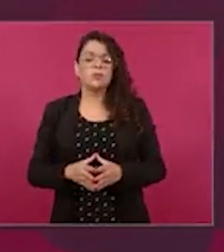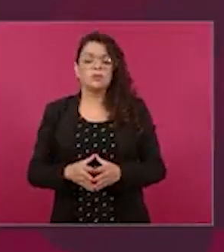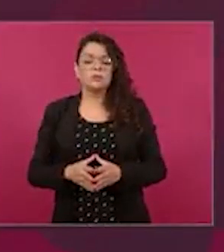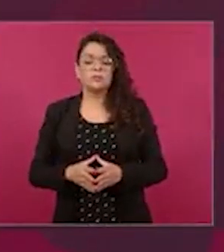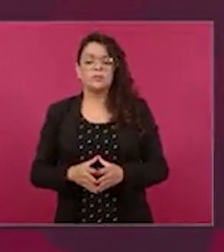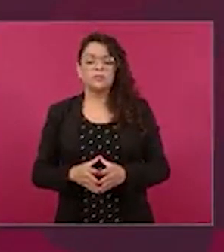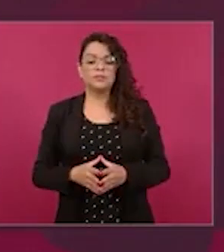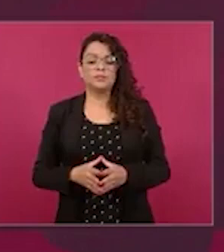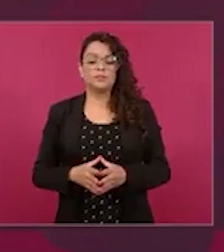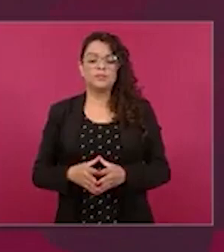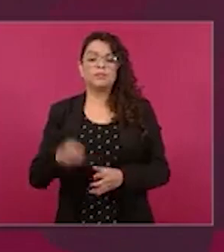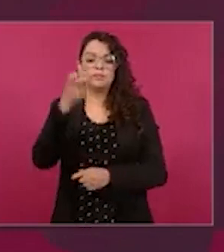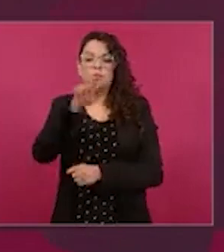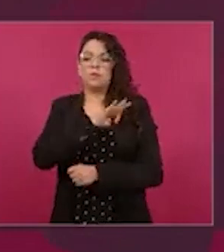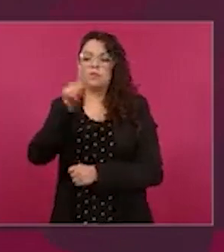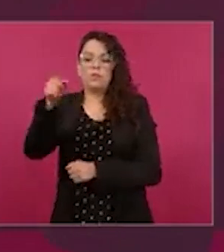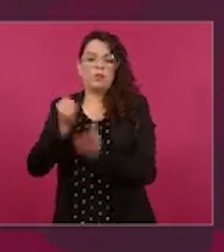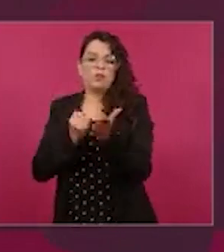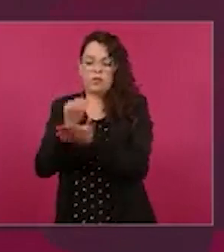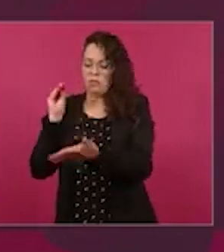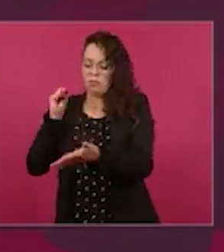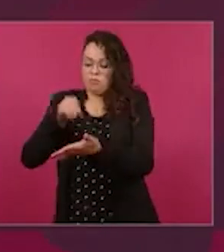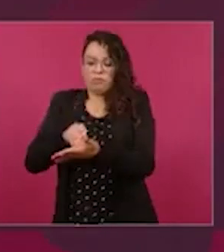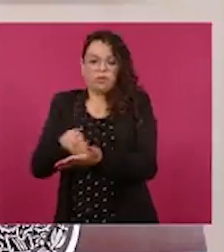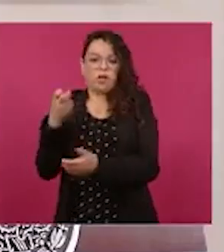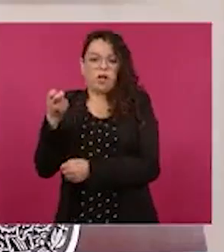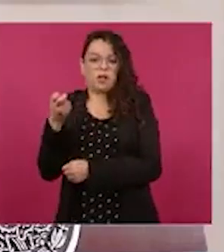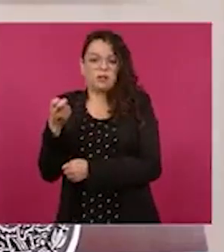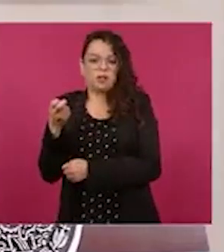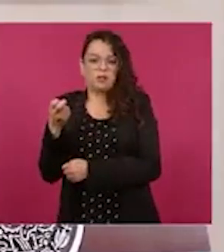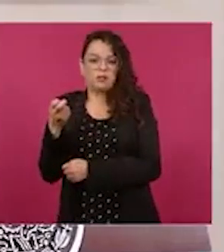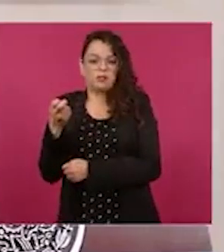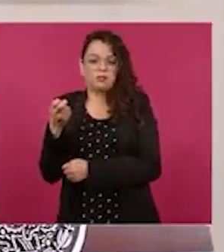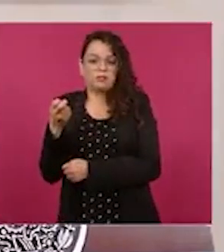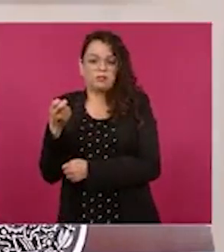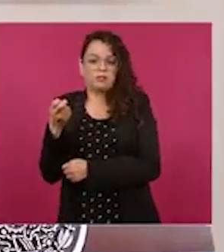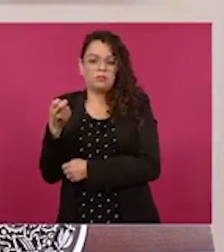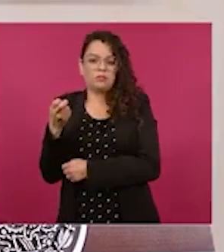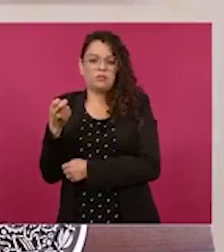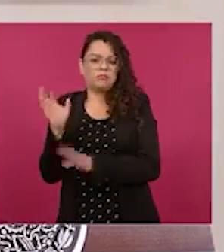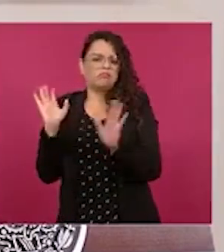podían decir ninguno me chocan